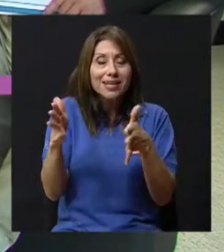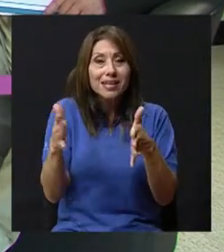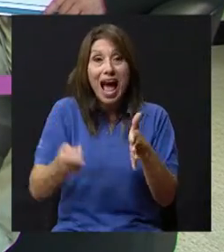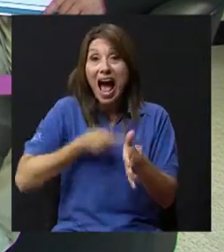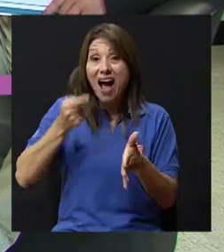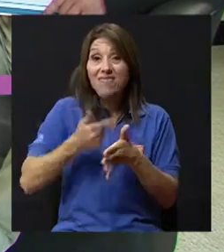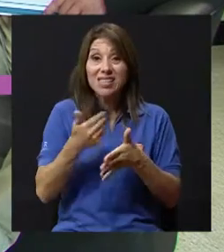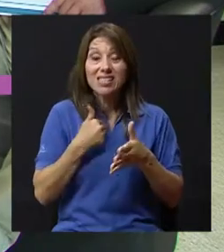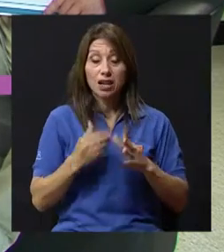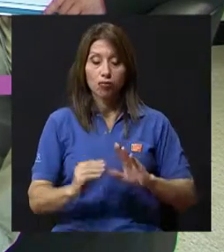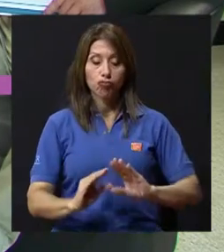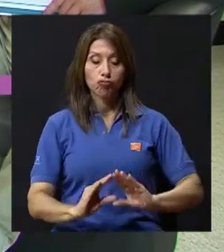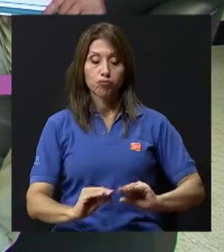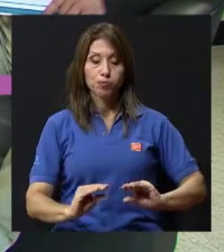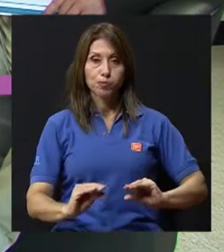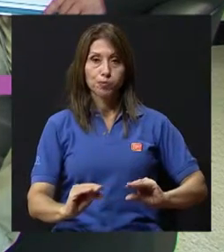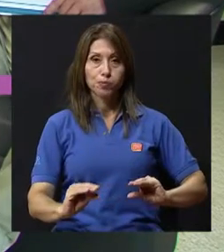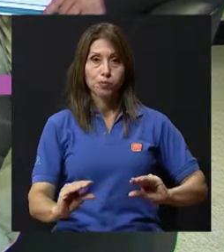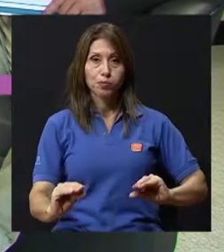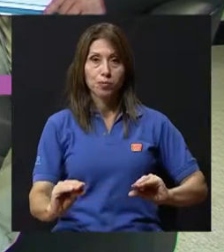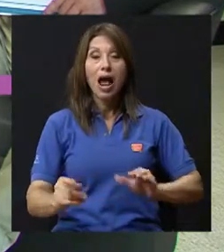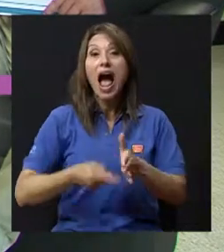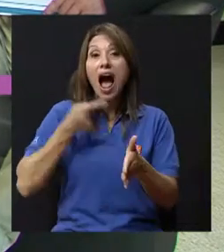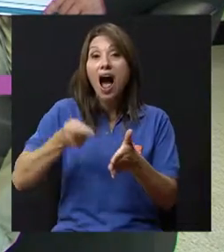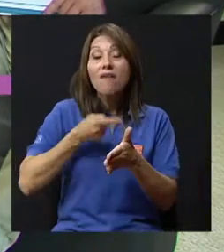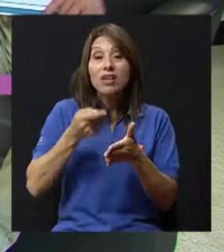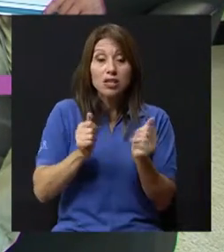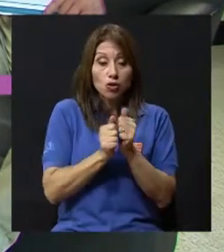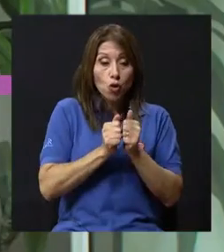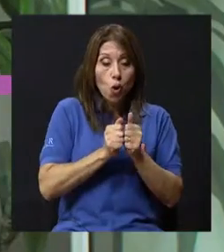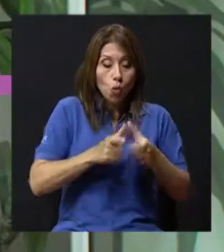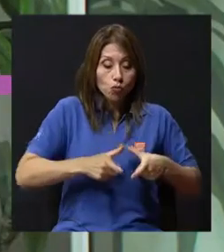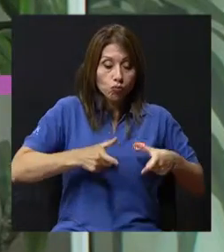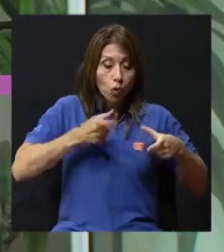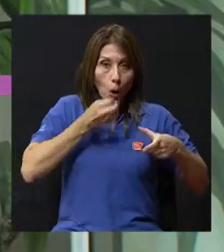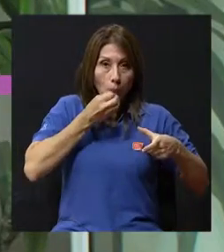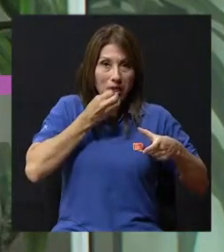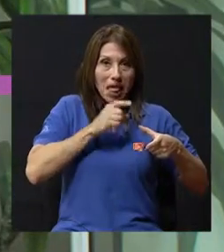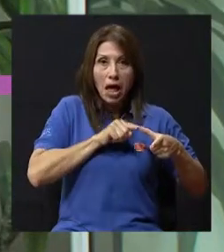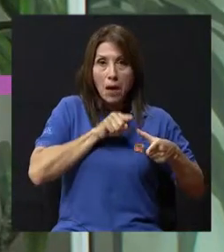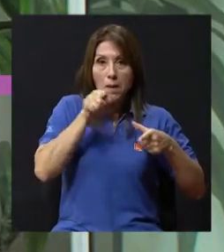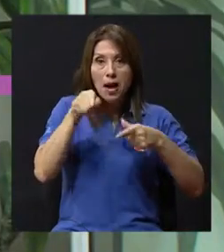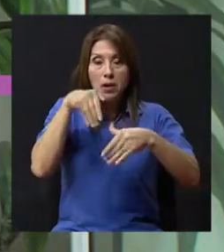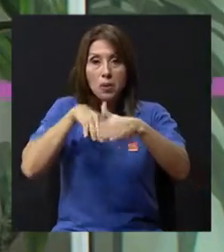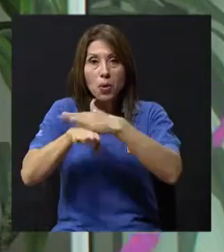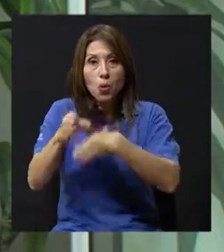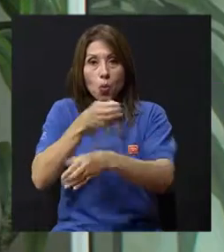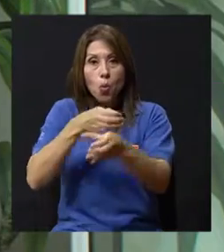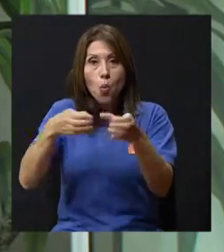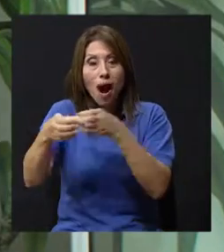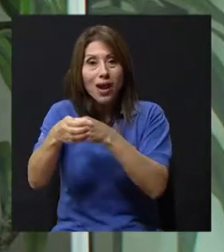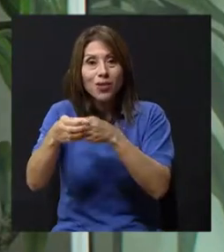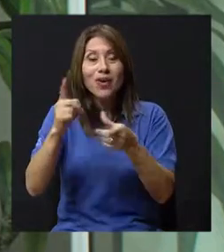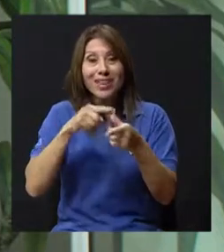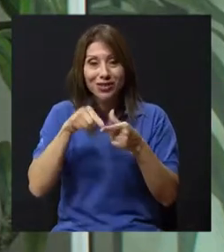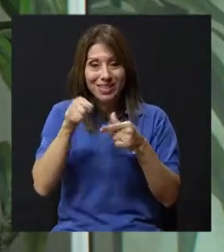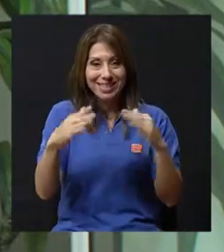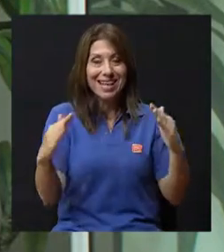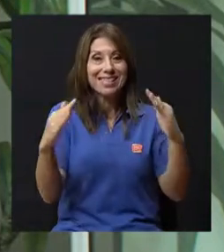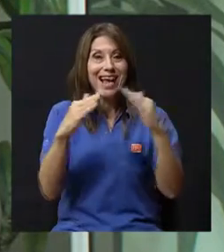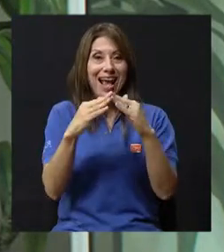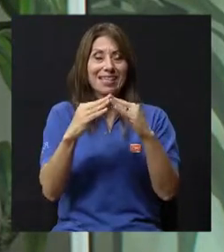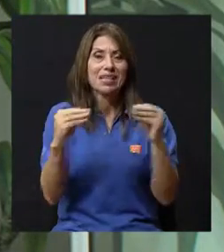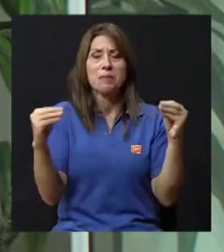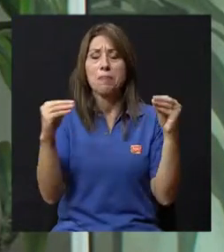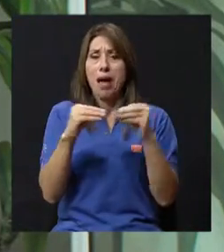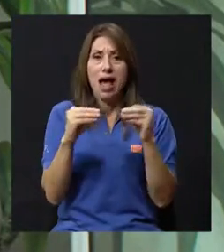comida a los cuartos o llevan comida a las salas de televisión. O sea, son casas que van a estar expuestas a mucho más